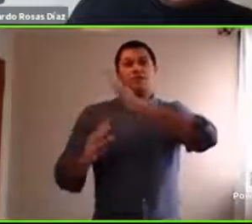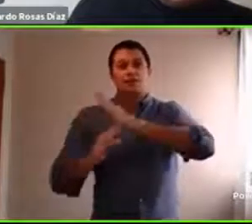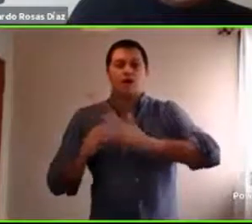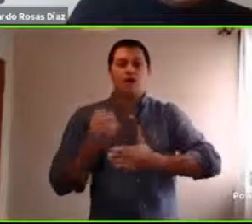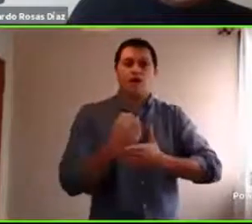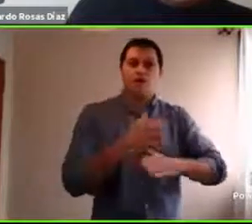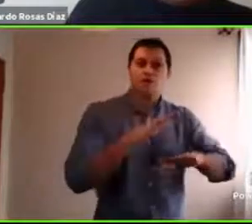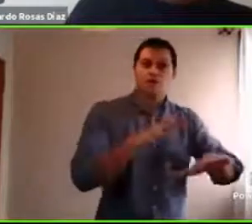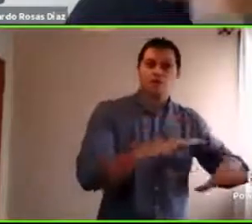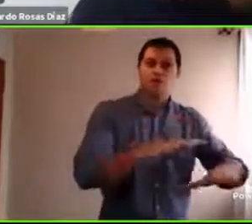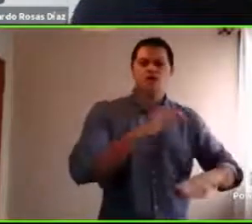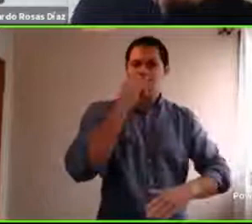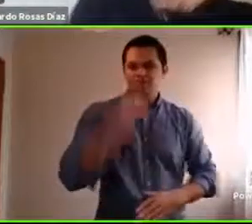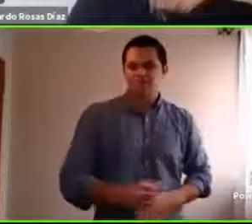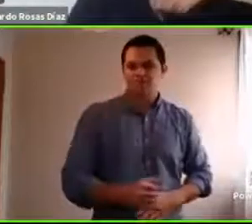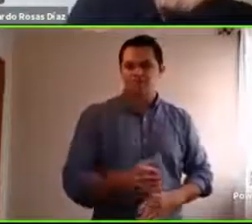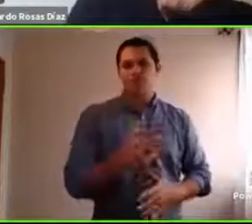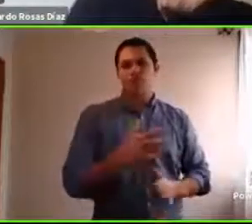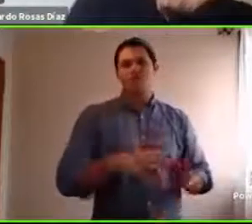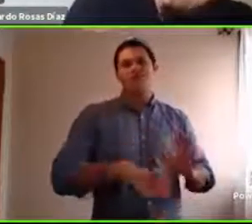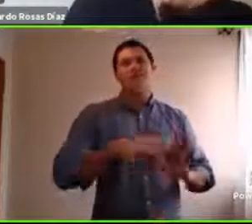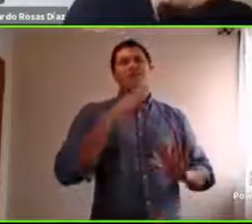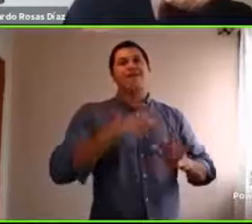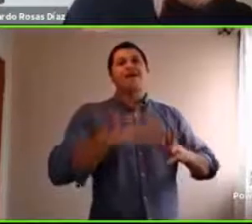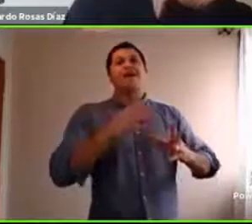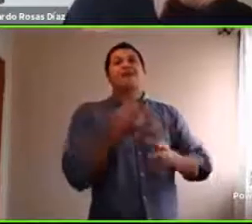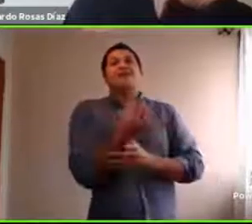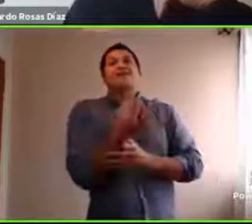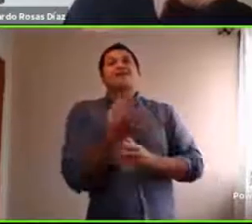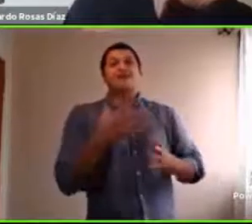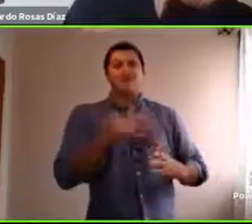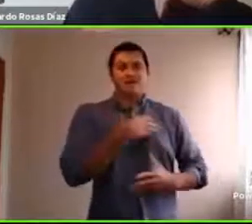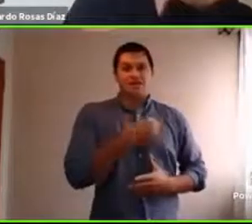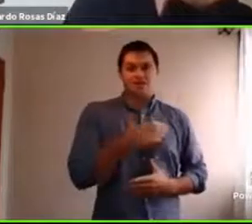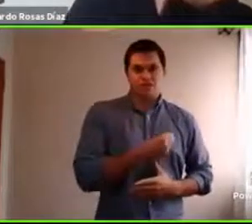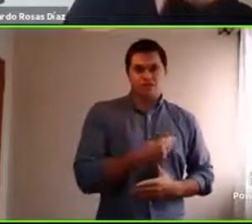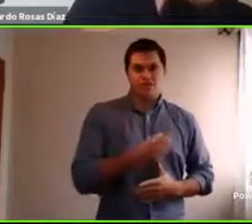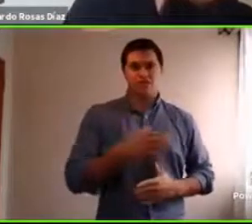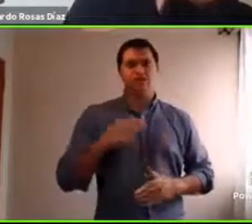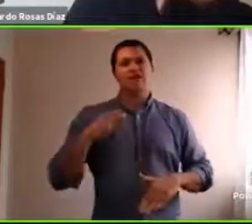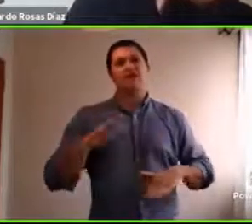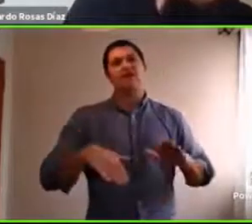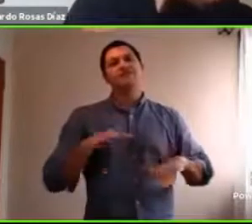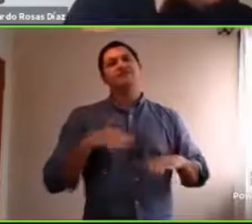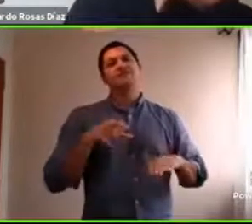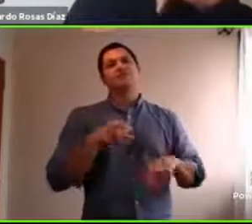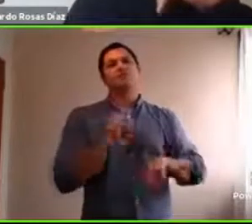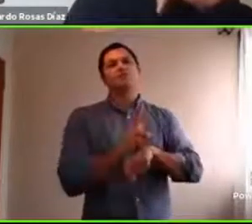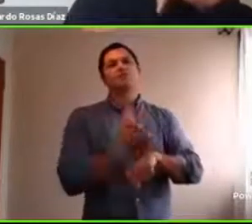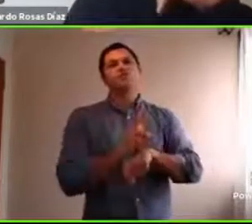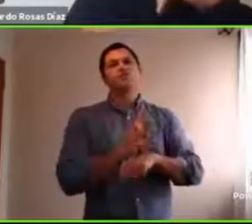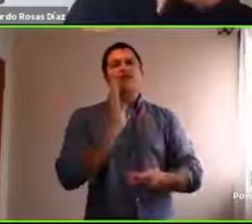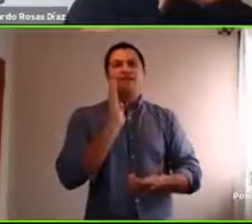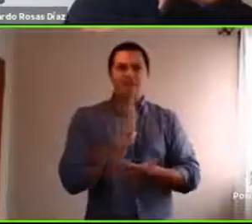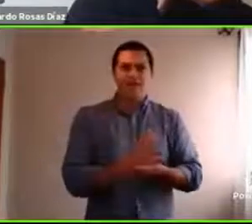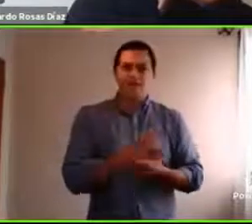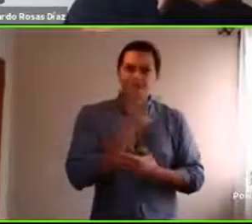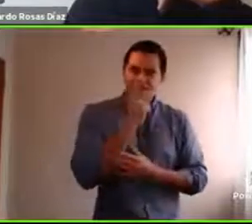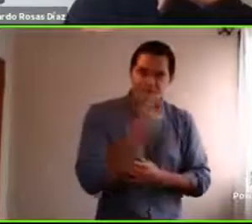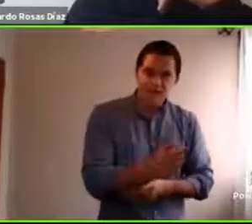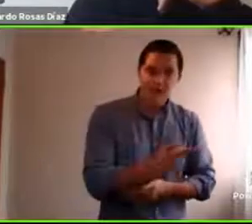de hijos que haya, creo que también en eso el docente tendrá que ver un poco las particularidades dentro del grupo de